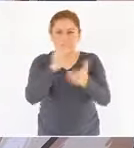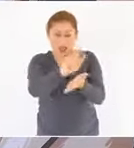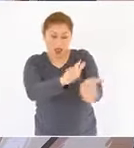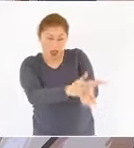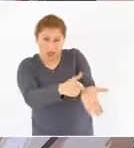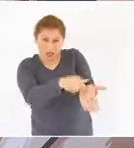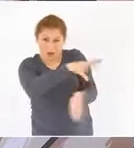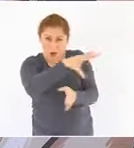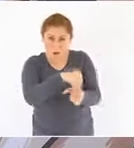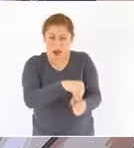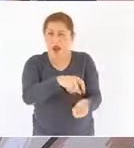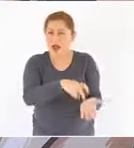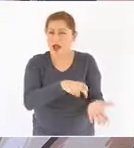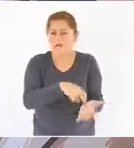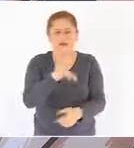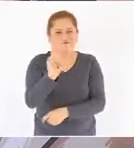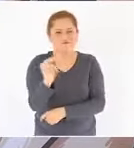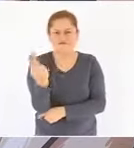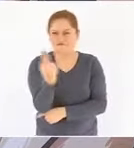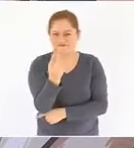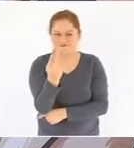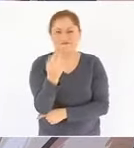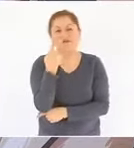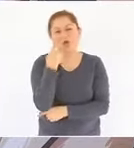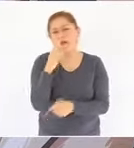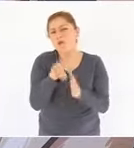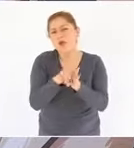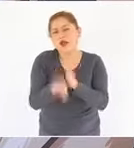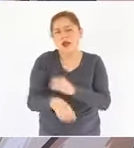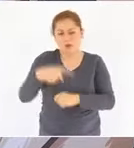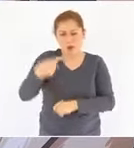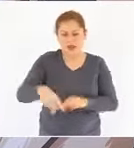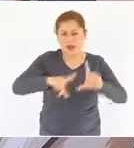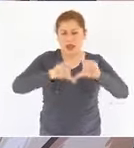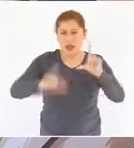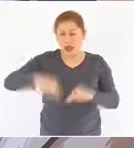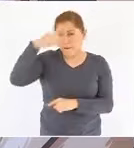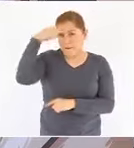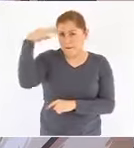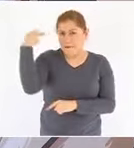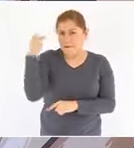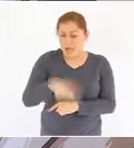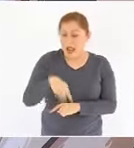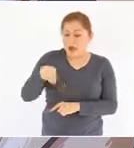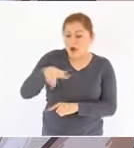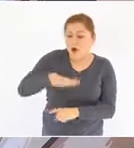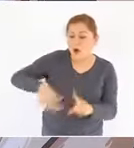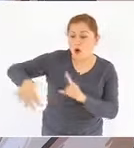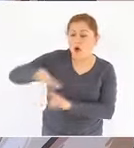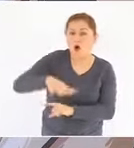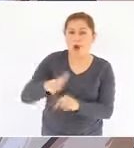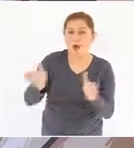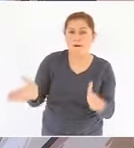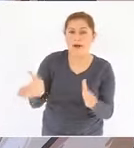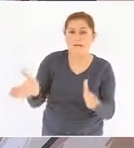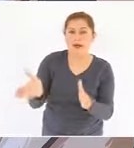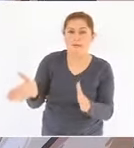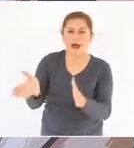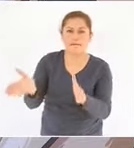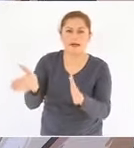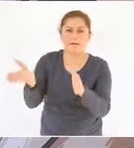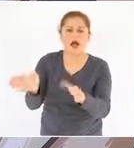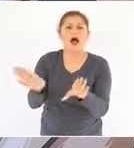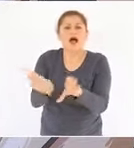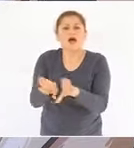que mientras en México para desarrollar un campo se requiere preparar un documento con